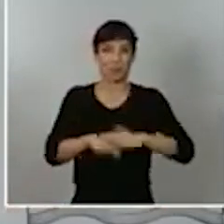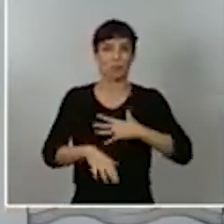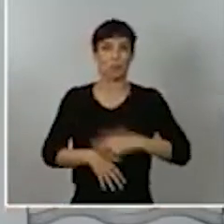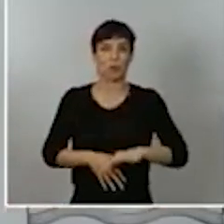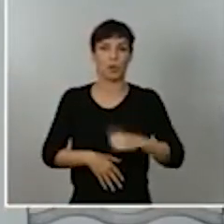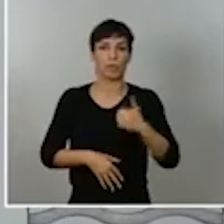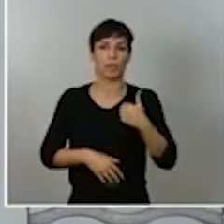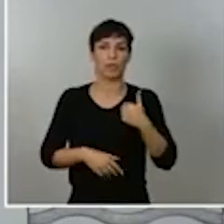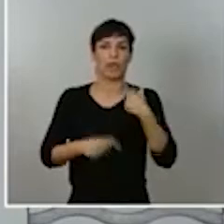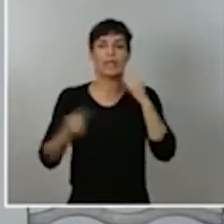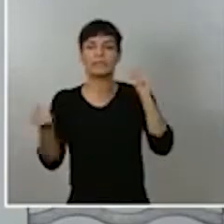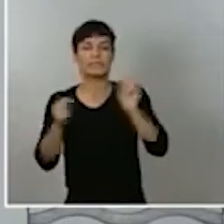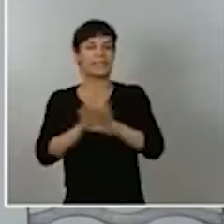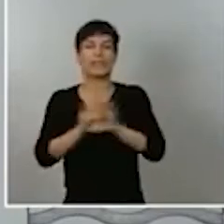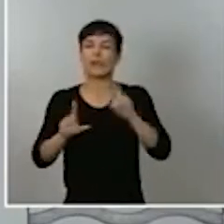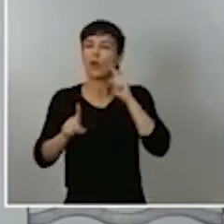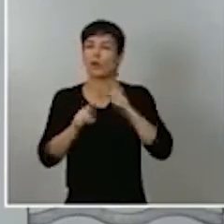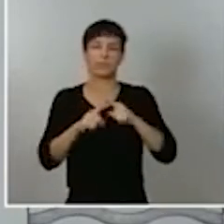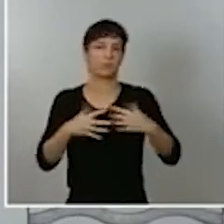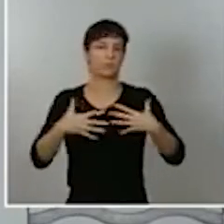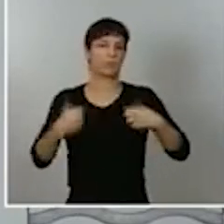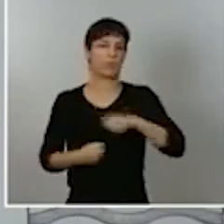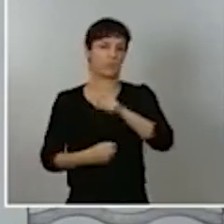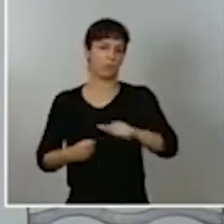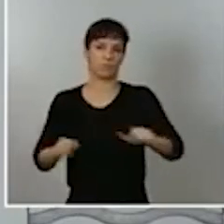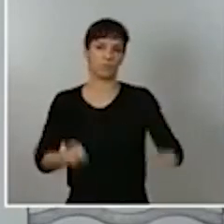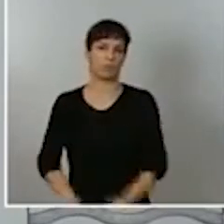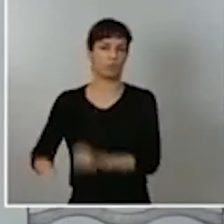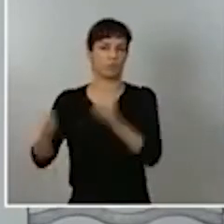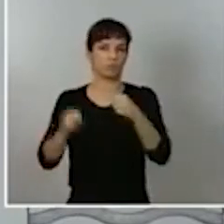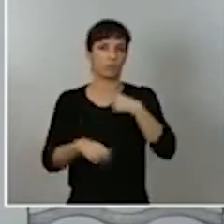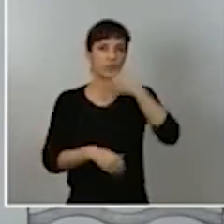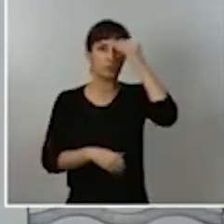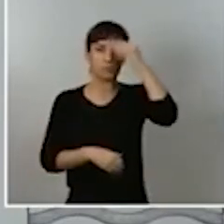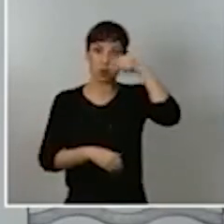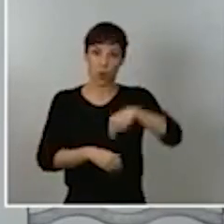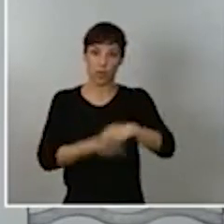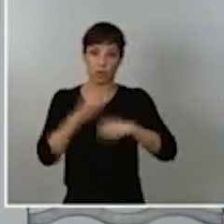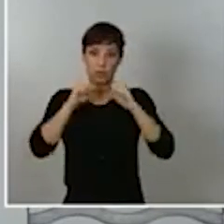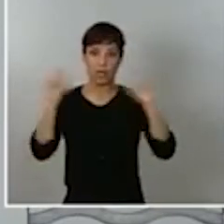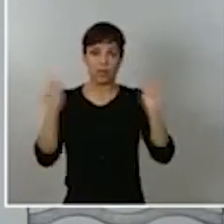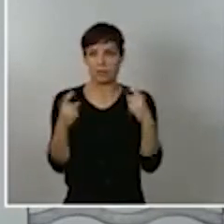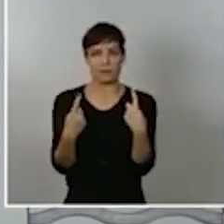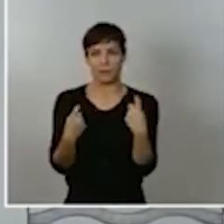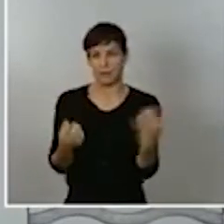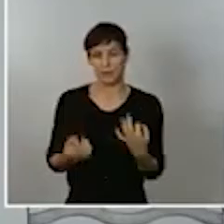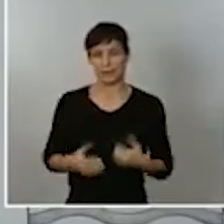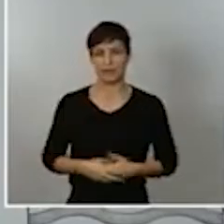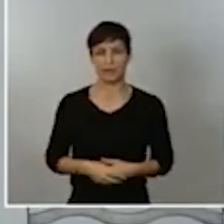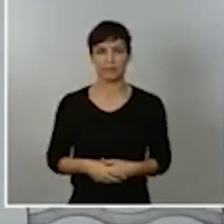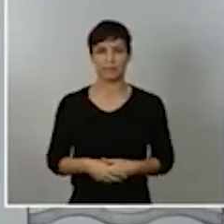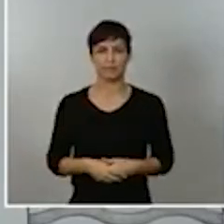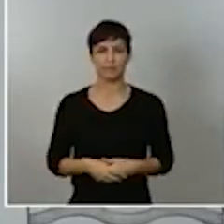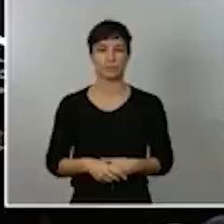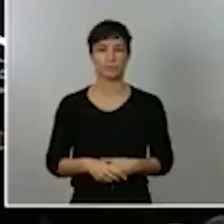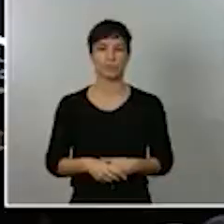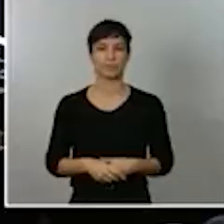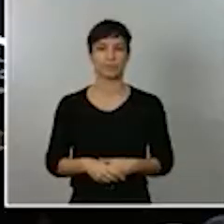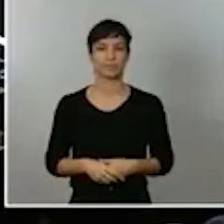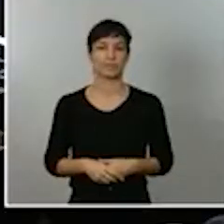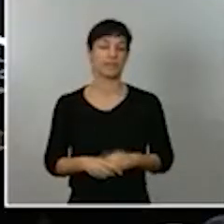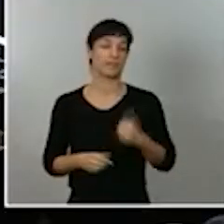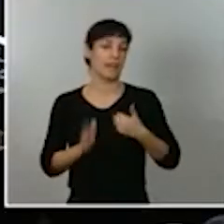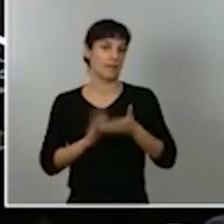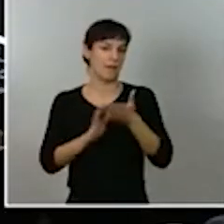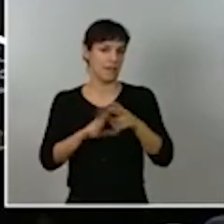protegiendo la salud de los ciudadanos y por tanto sí que creo que lo que hemos hecho hoy era necesario hacerlo estamos ya concluyendo esta rueda de prensa vamos a establecer